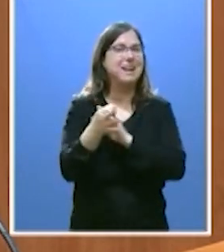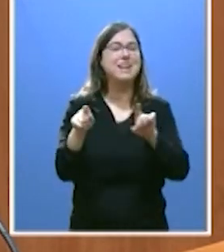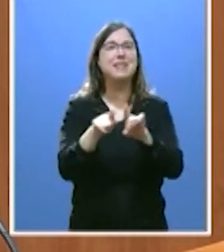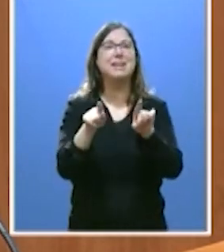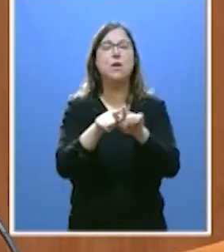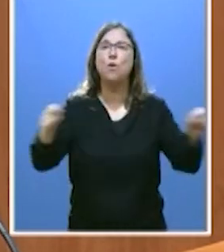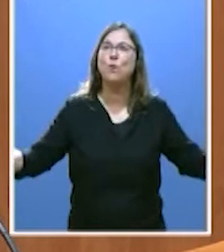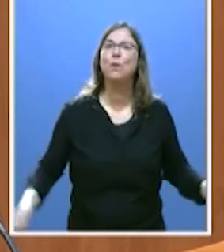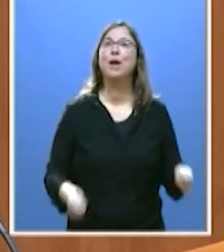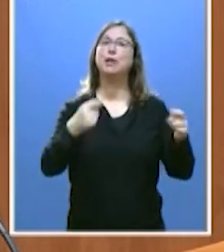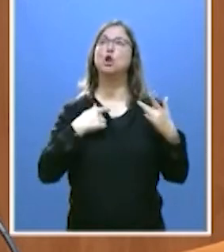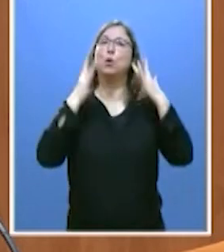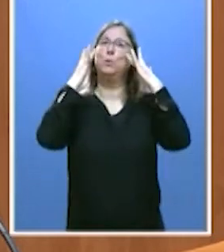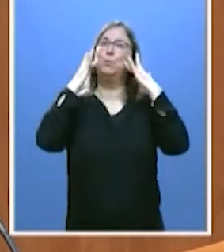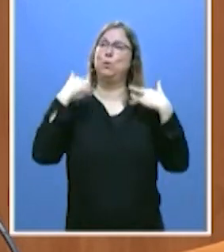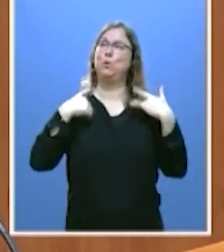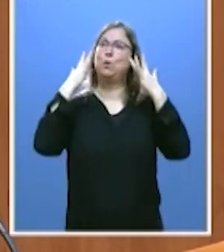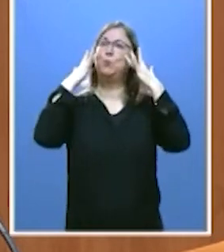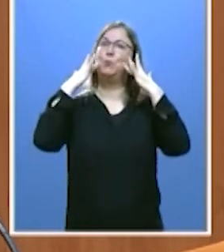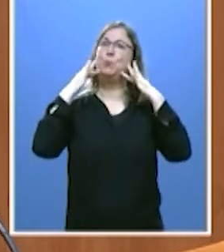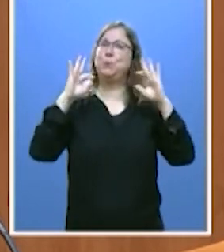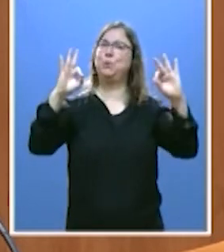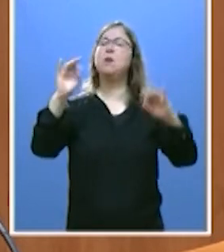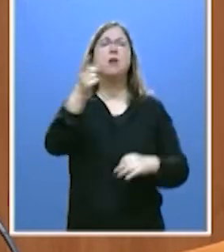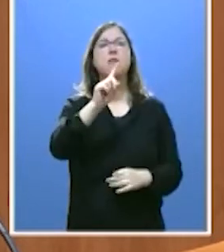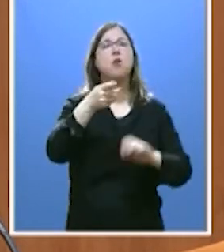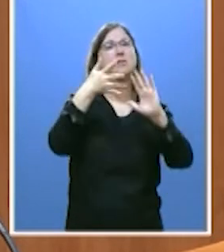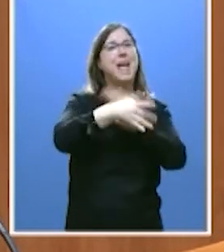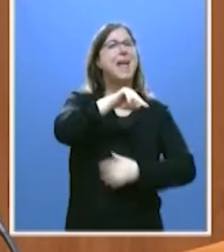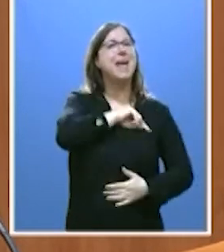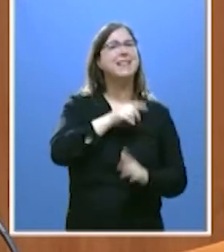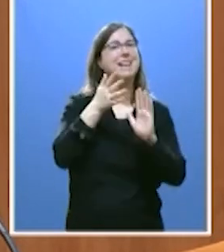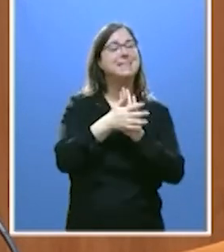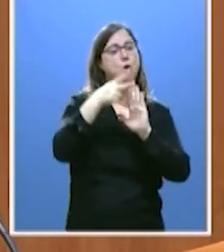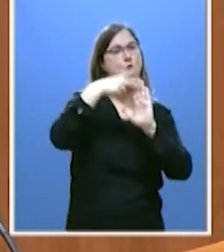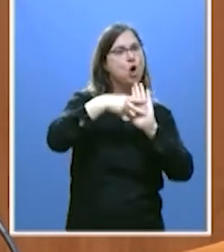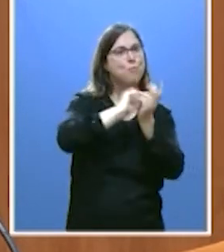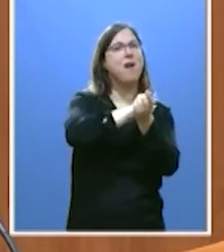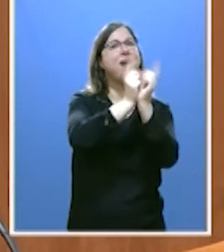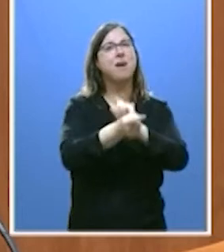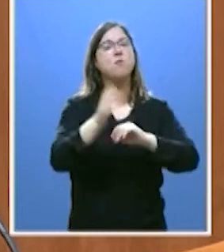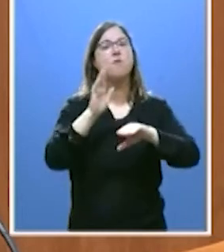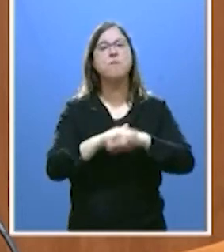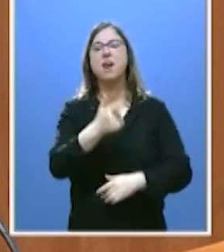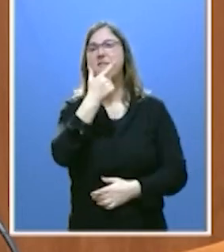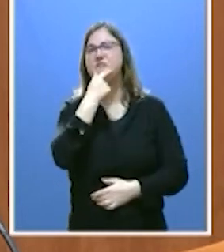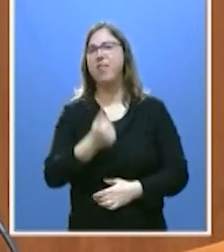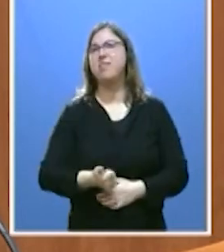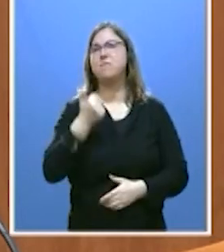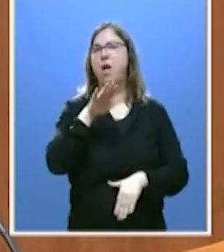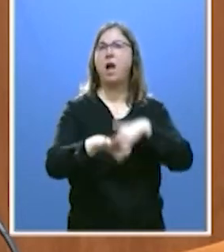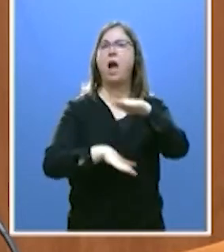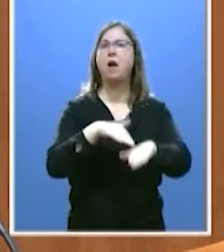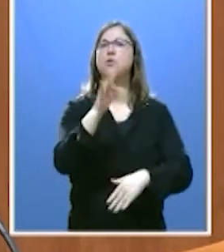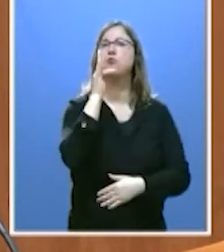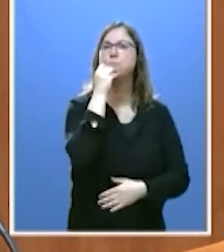nuestra pureza. Consiste en cambiar las reglas para hacer cada día más fácil el camino del bien